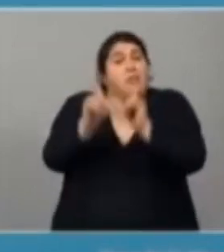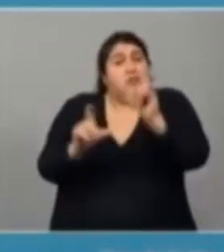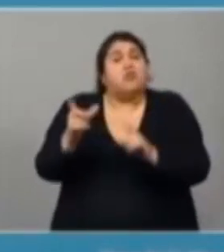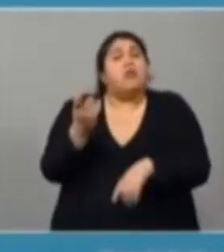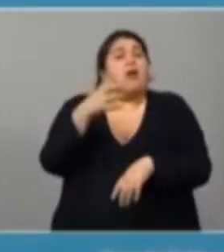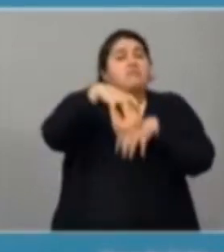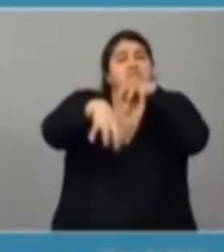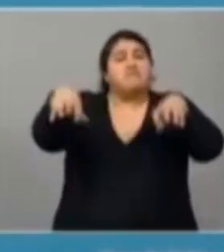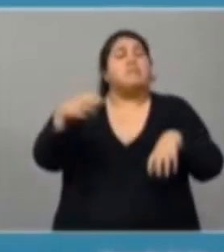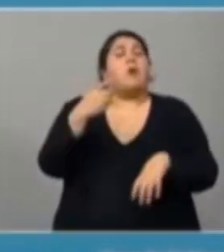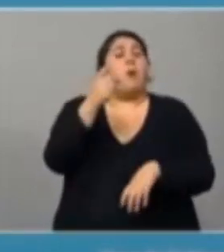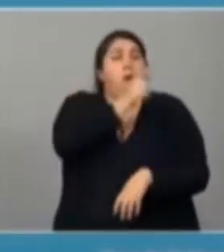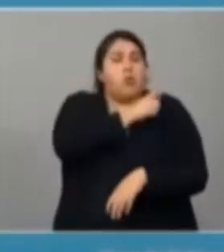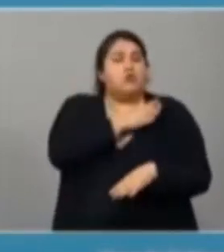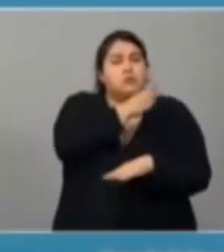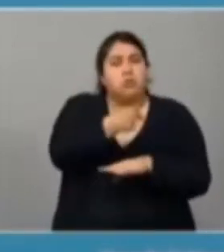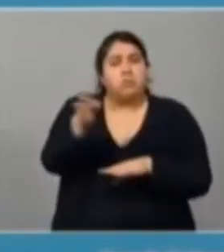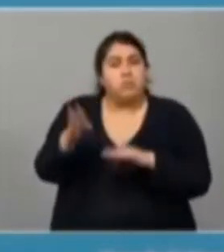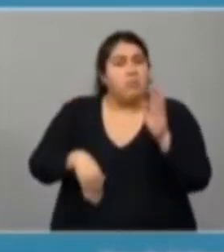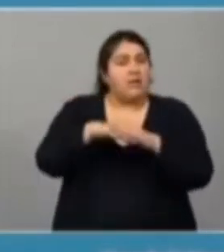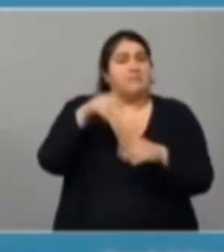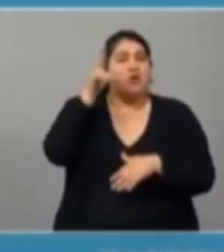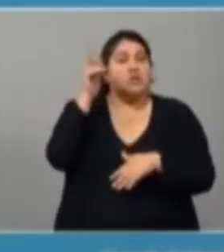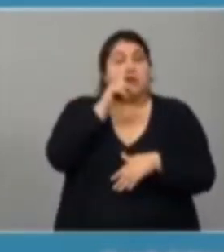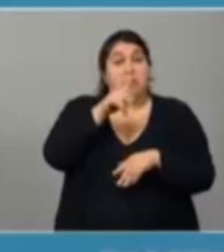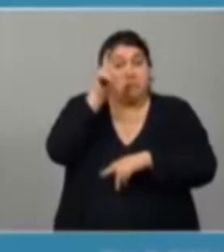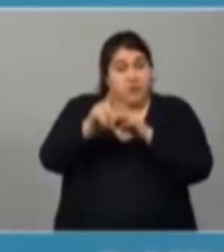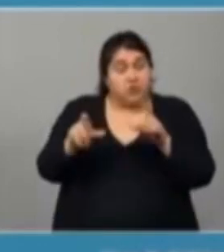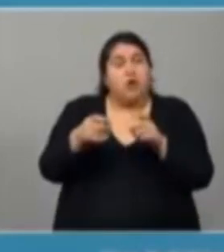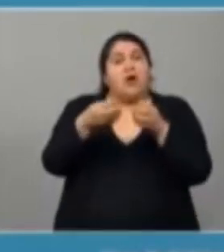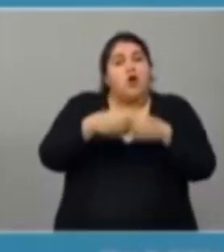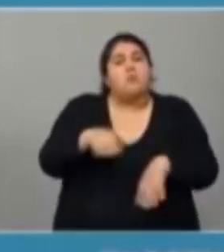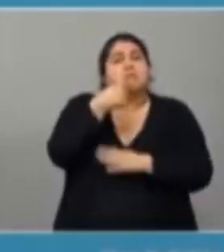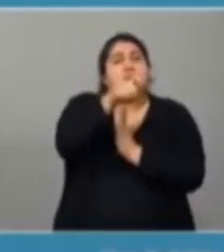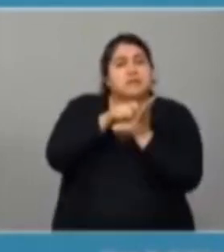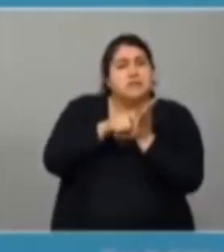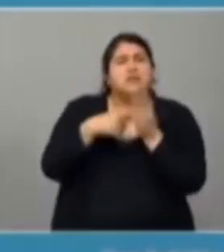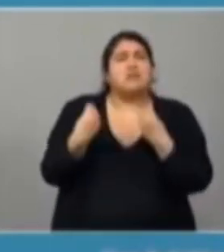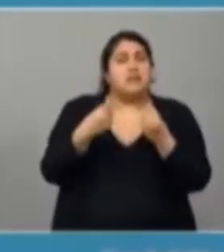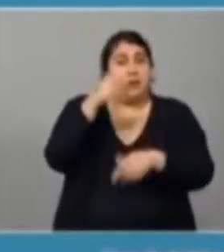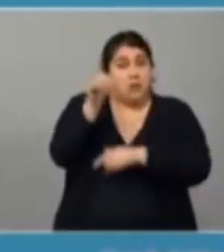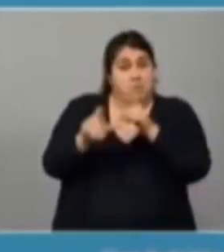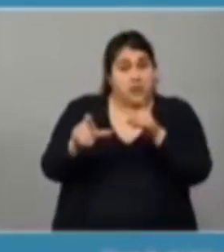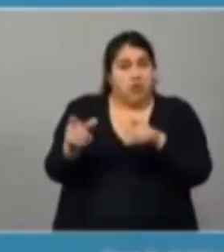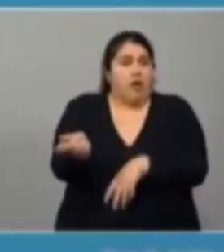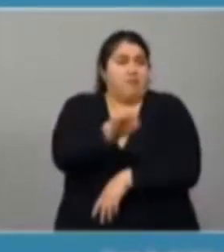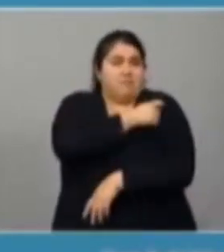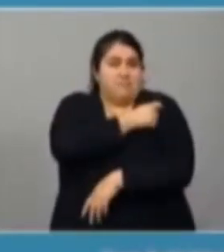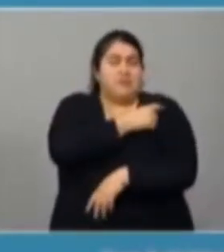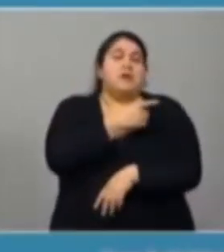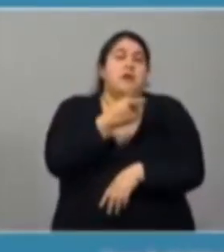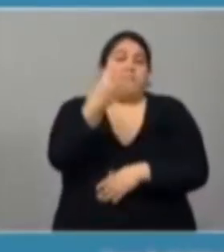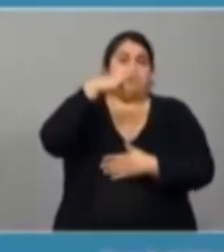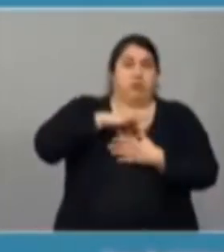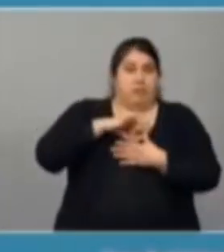tiene que vacunarse y en qué horario tiene estas 80.000 personas. Y se abrirá la inscripción para aquellas que no tengan registrado su dengue, pero que lo hayan atravesado,